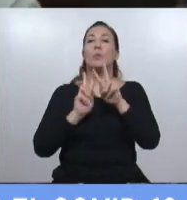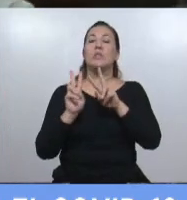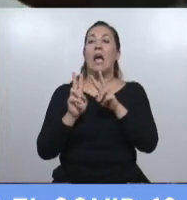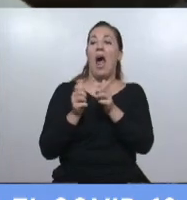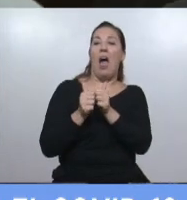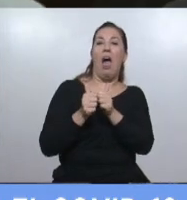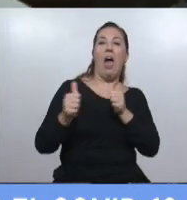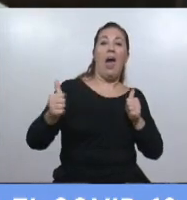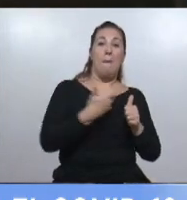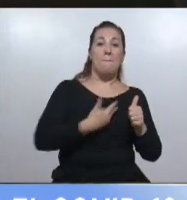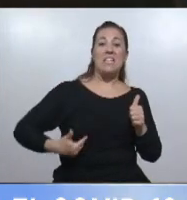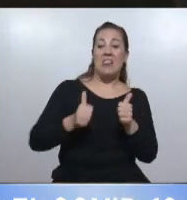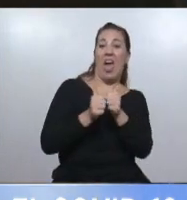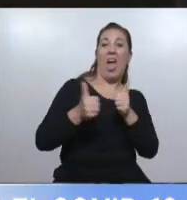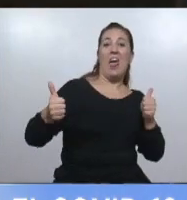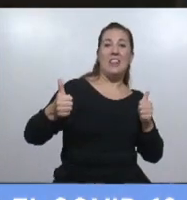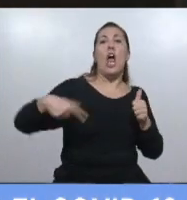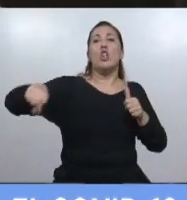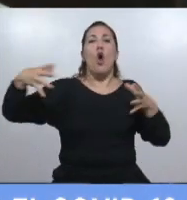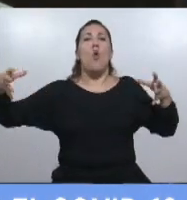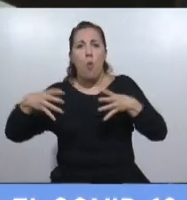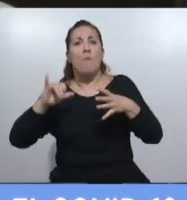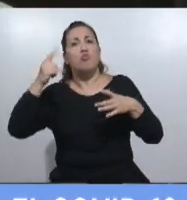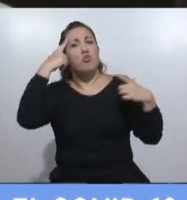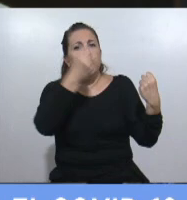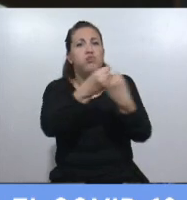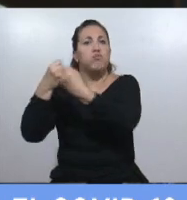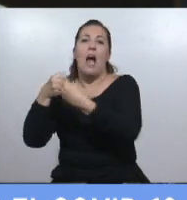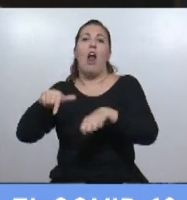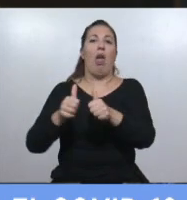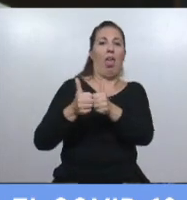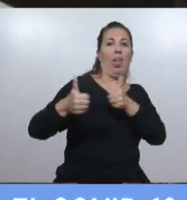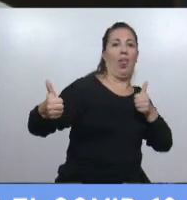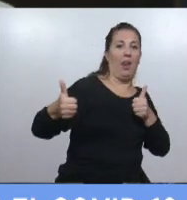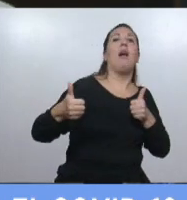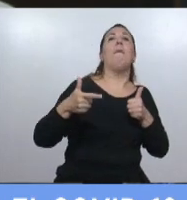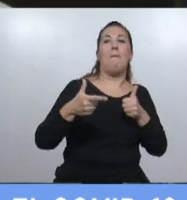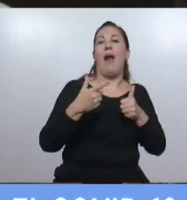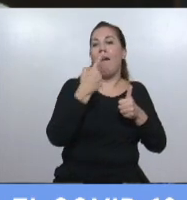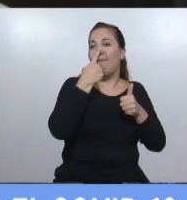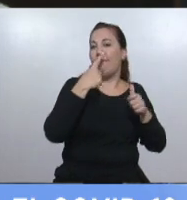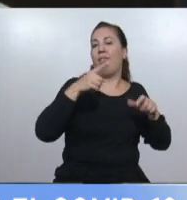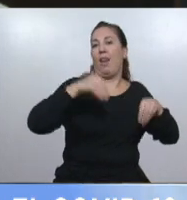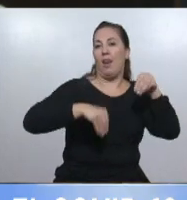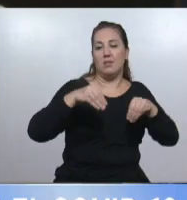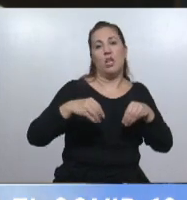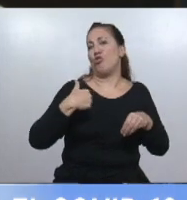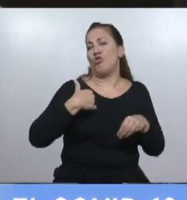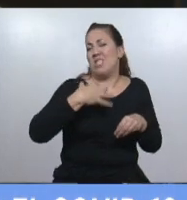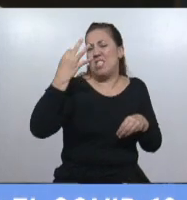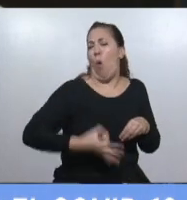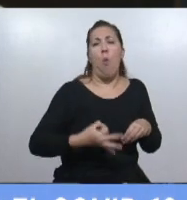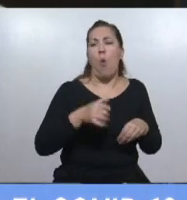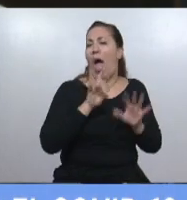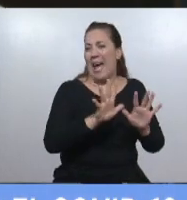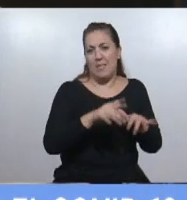estrategia común que llevaba adelante la mayoría de las jurisdicciones. No tengo la menor duda que tuvo que ver con eso. Y